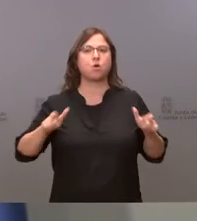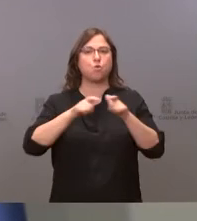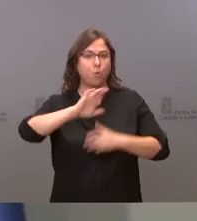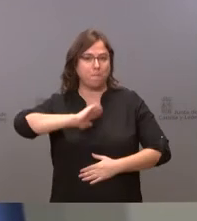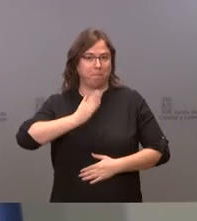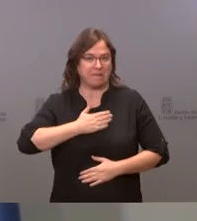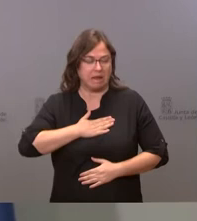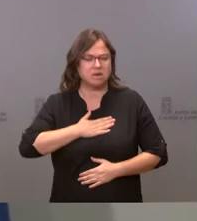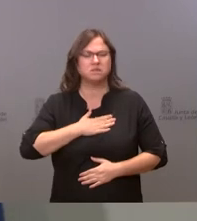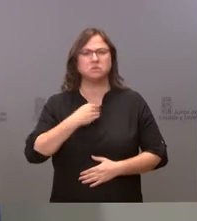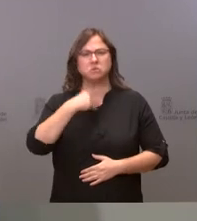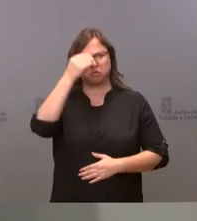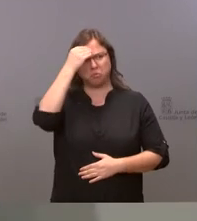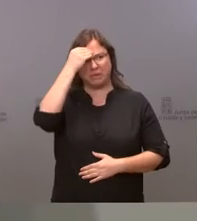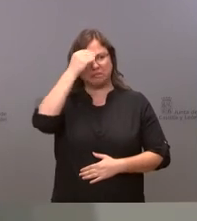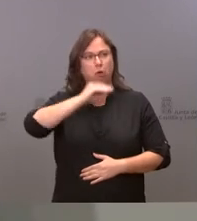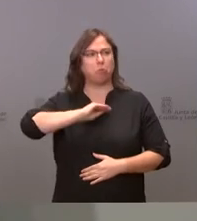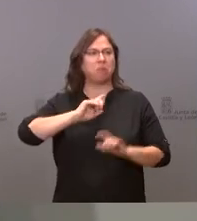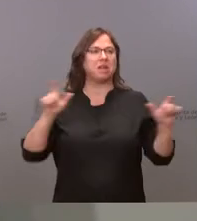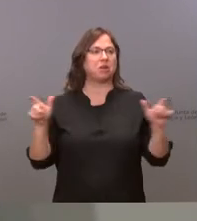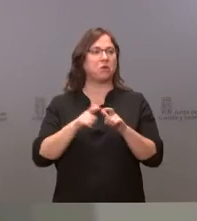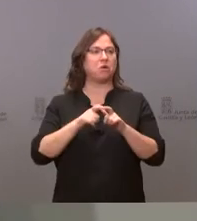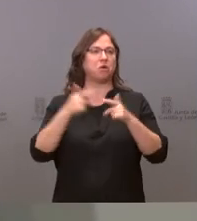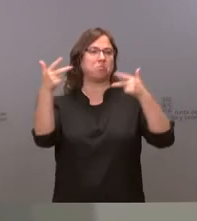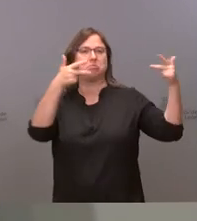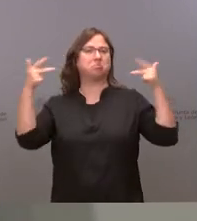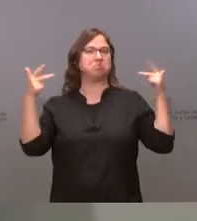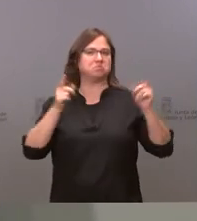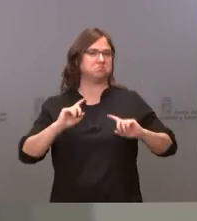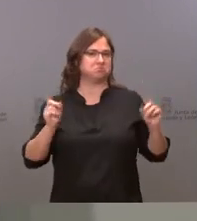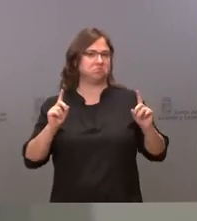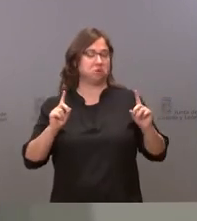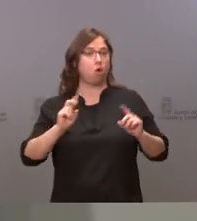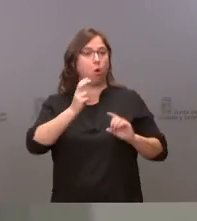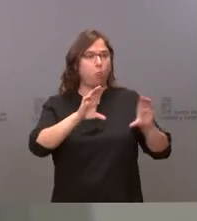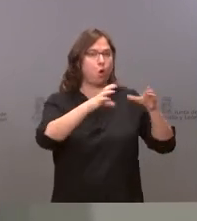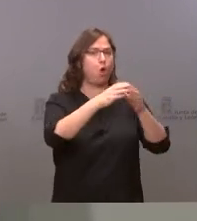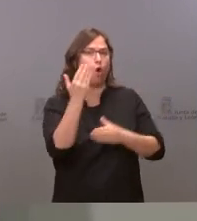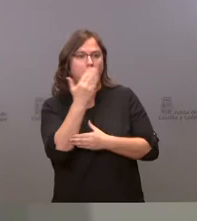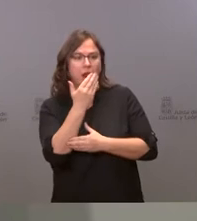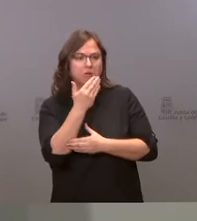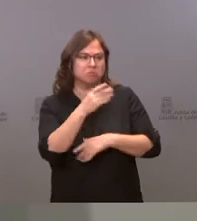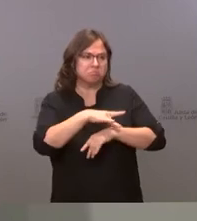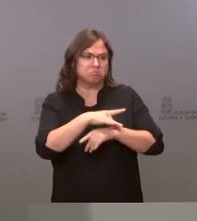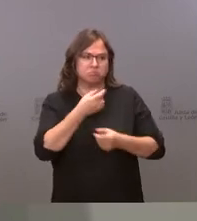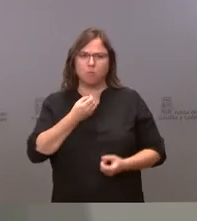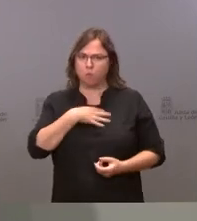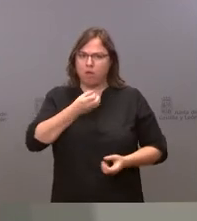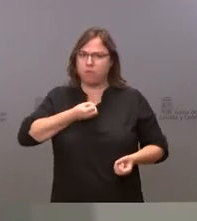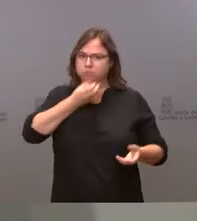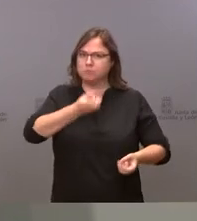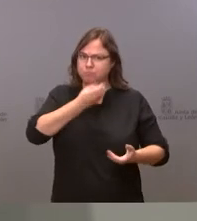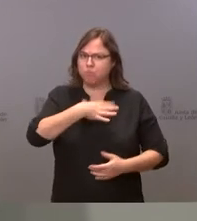no considero ninguna reunión mediática y otros colegios de profesiones sanitarias que tienen mucho que decir con